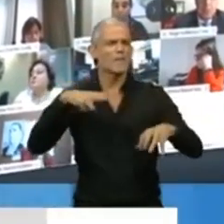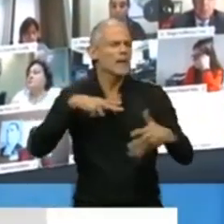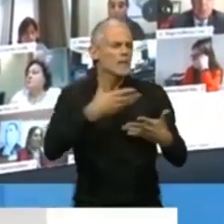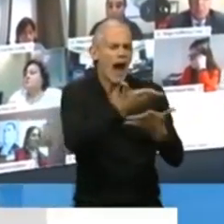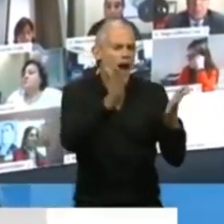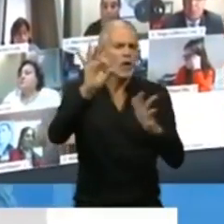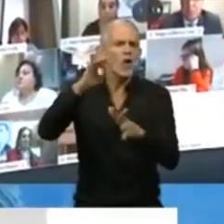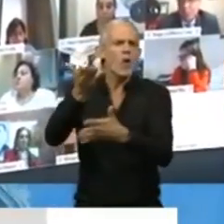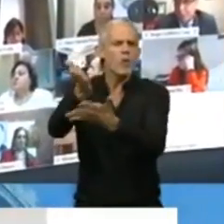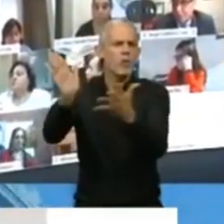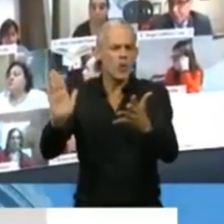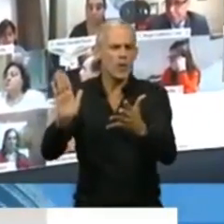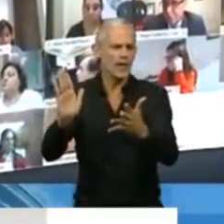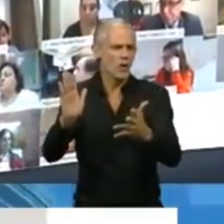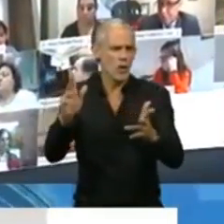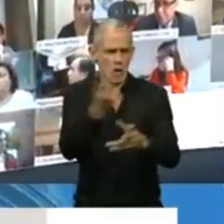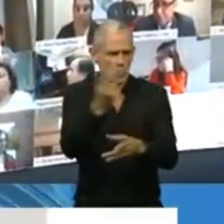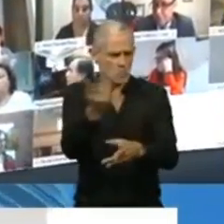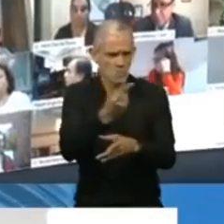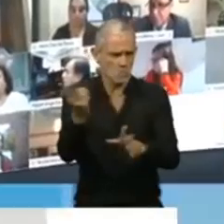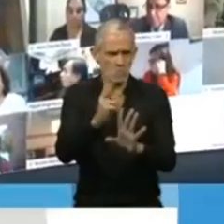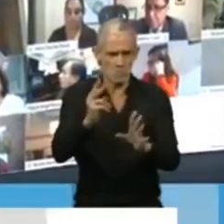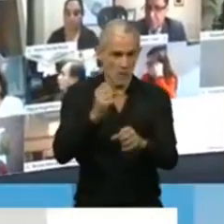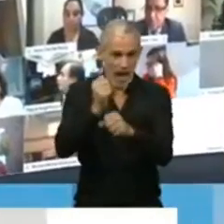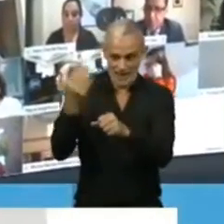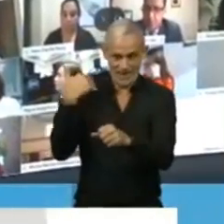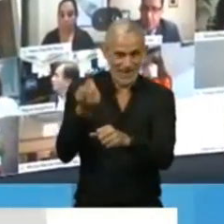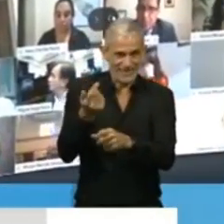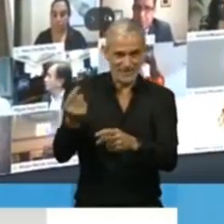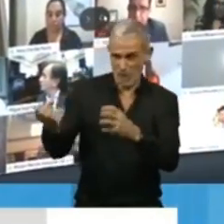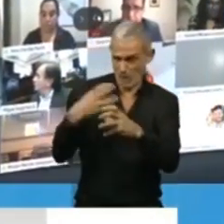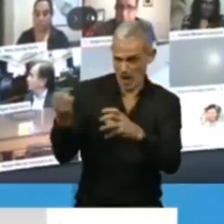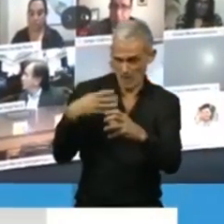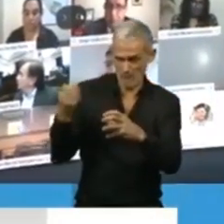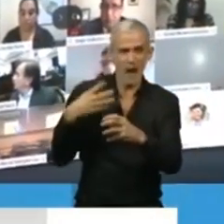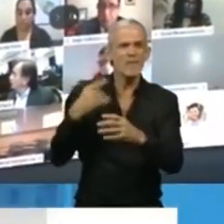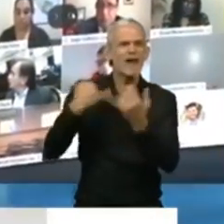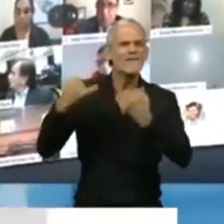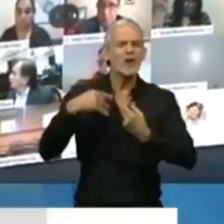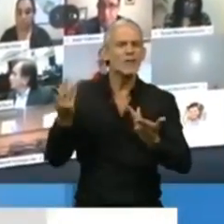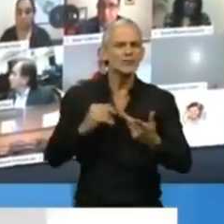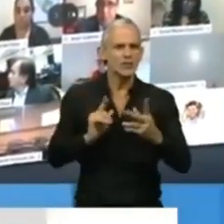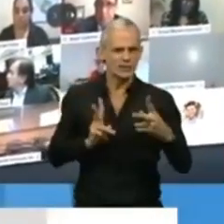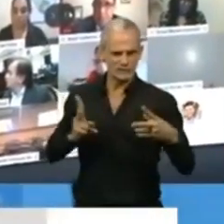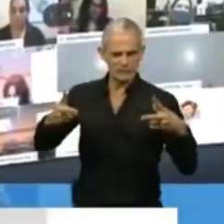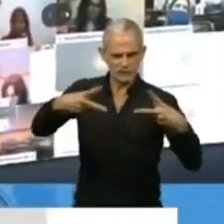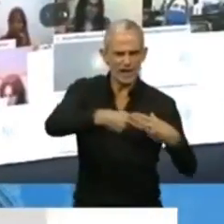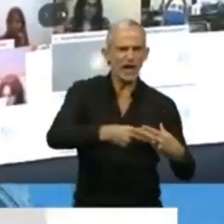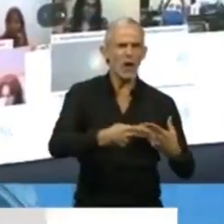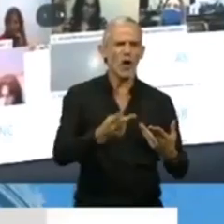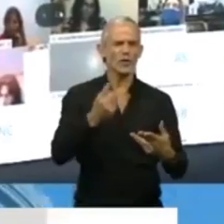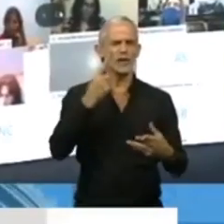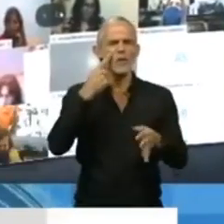o públicos, como me han llegado hasta hace un rato, información, que están haciendo recortes a aquellos